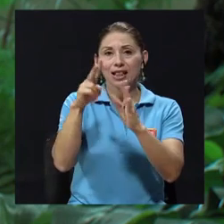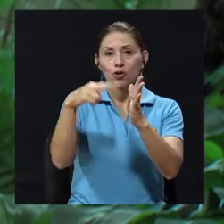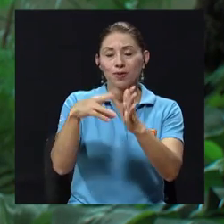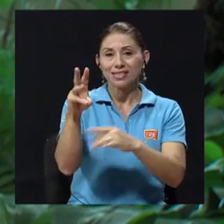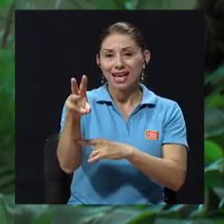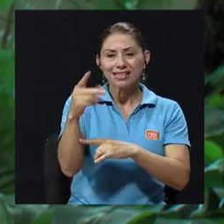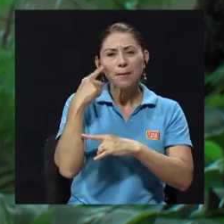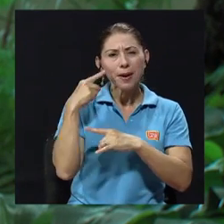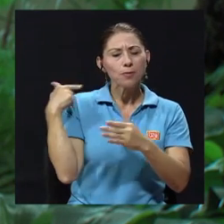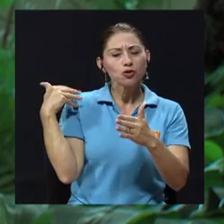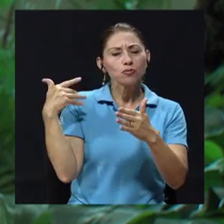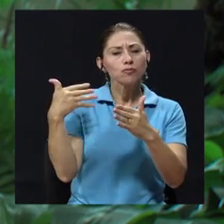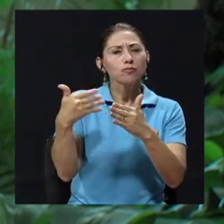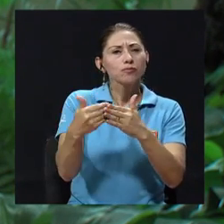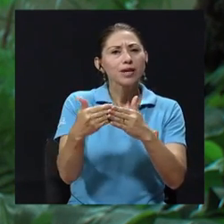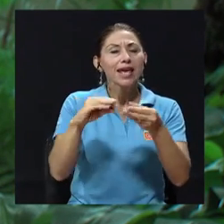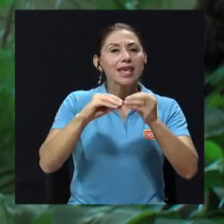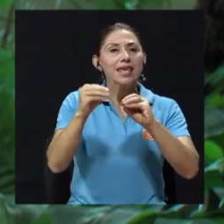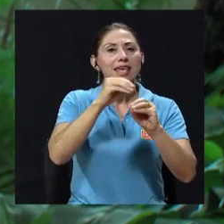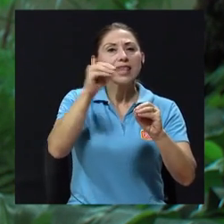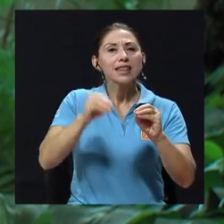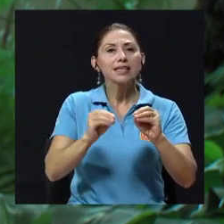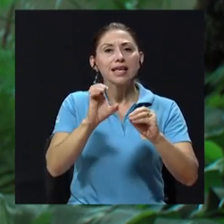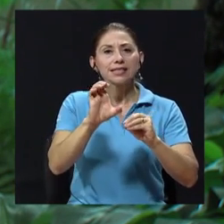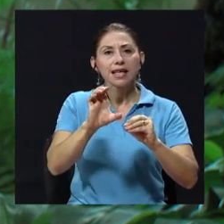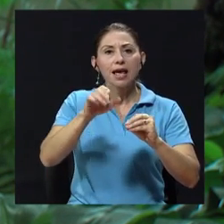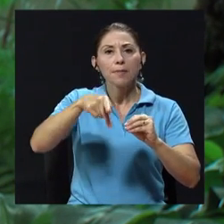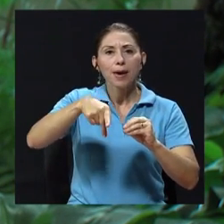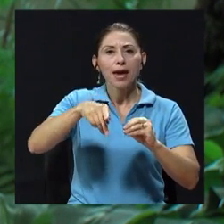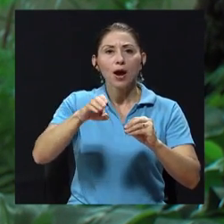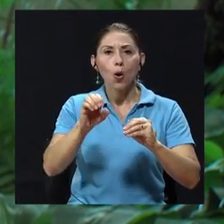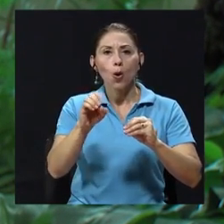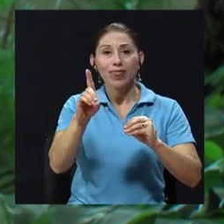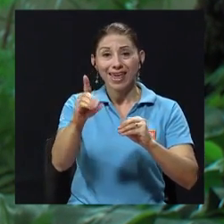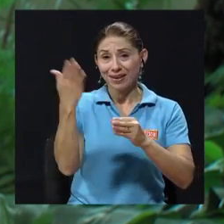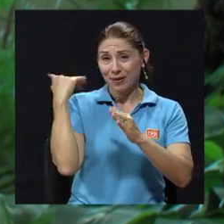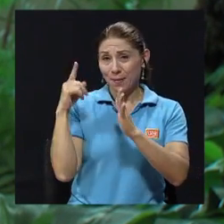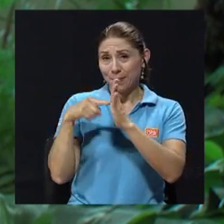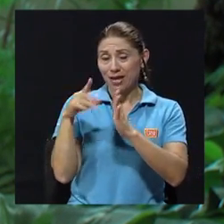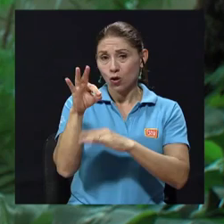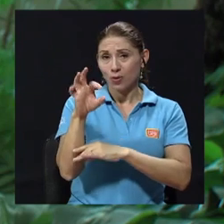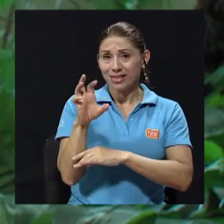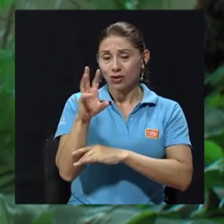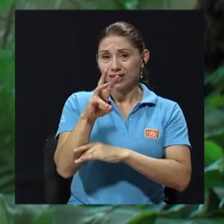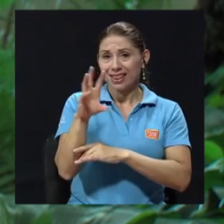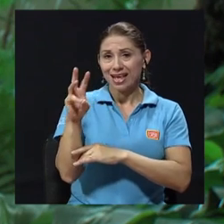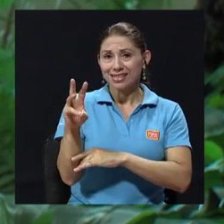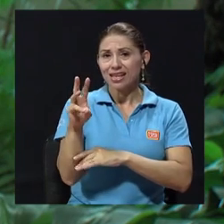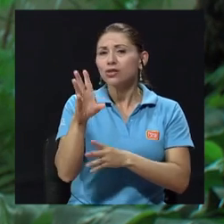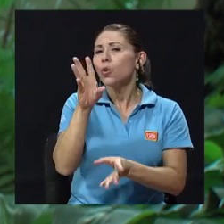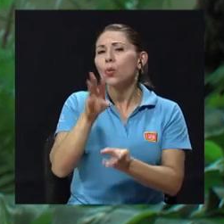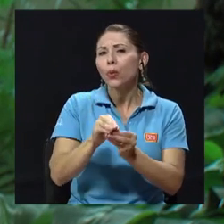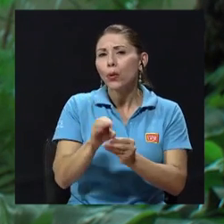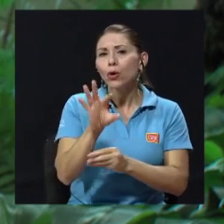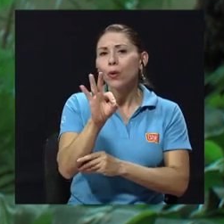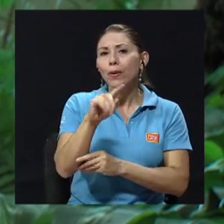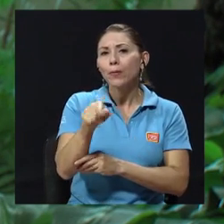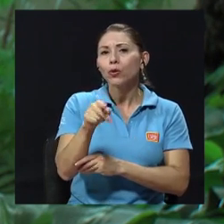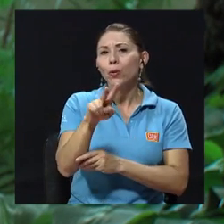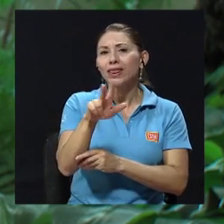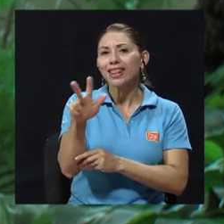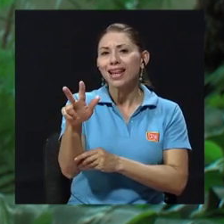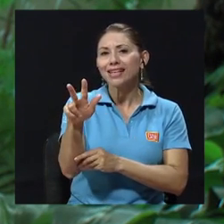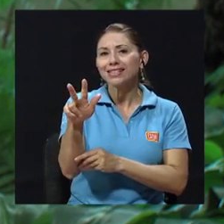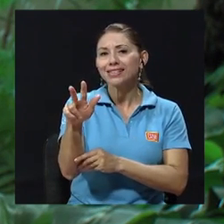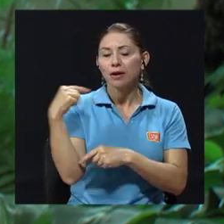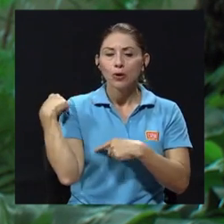que este índice CPOD en el año 1966 era de 9.23 y que